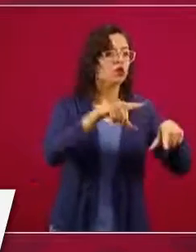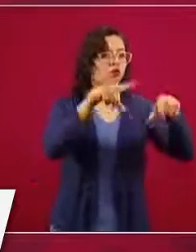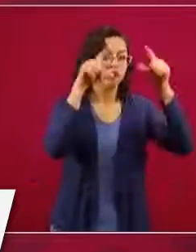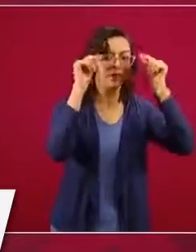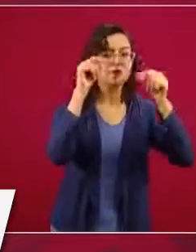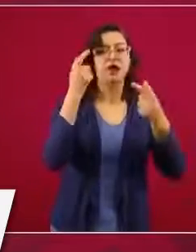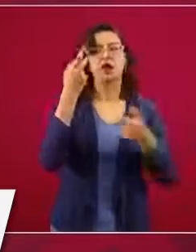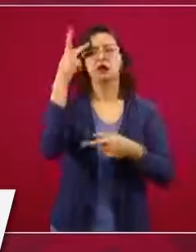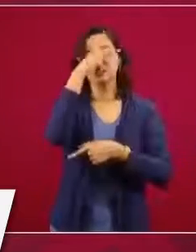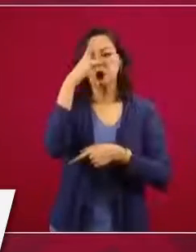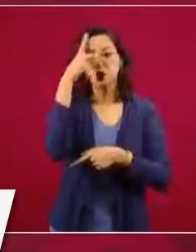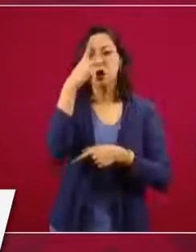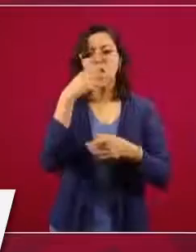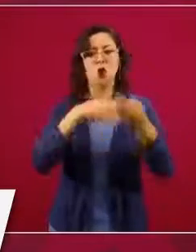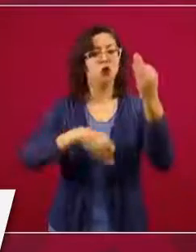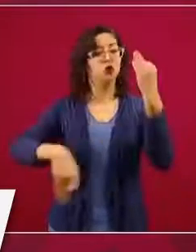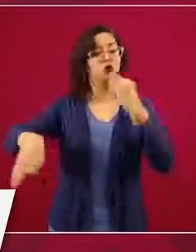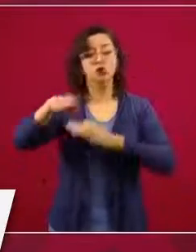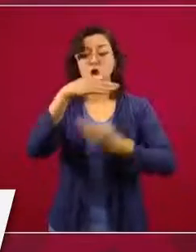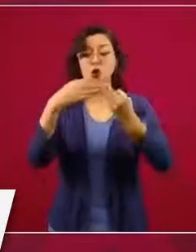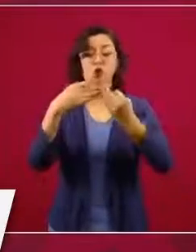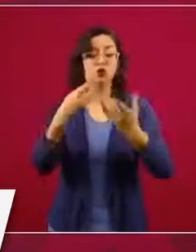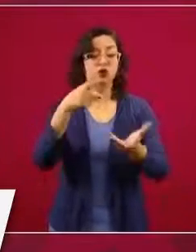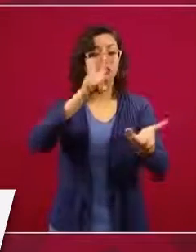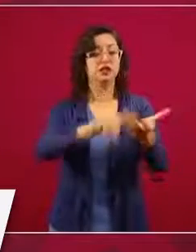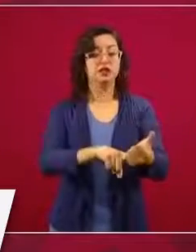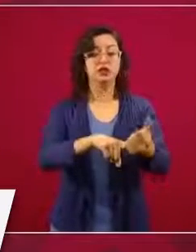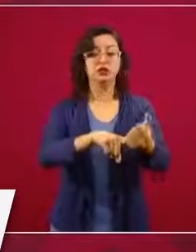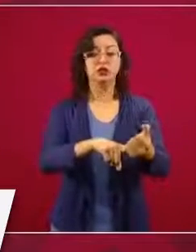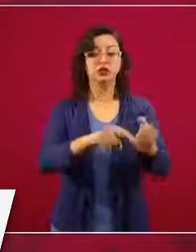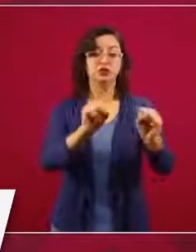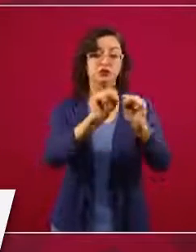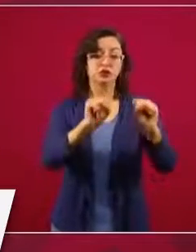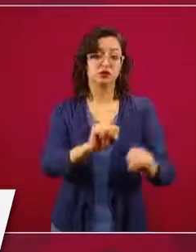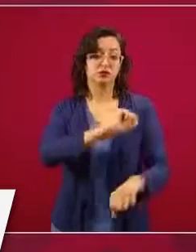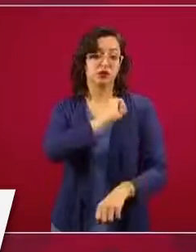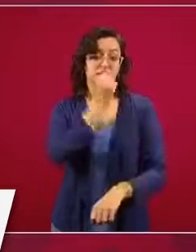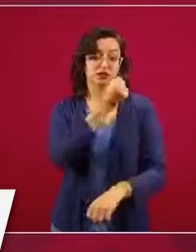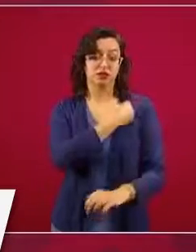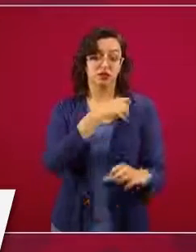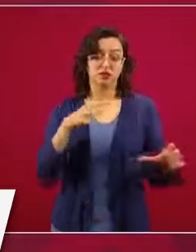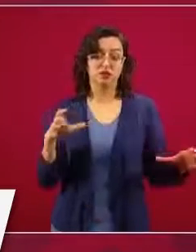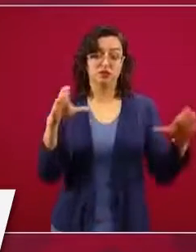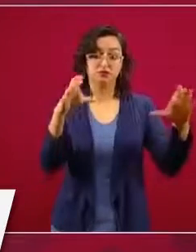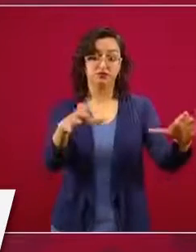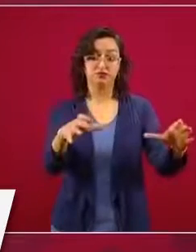pertenecen, todos los que pertenecemos a este gran sector que es el sector salud.